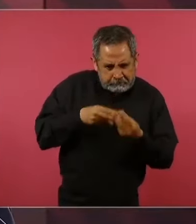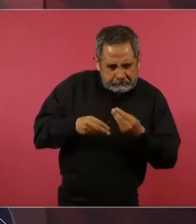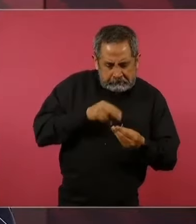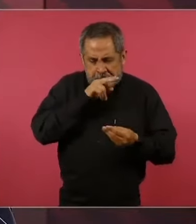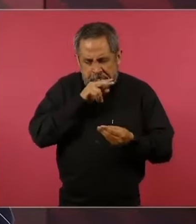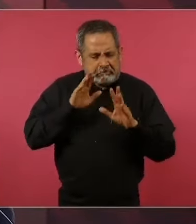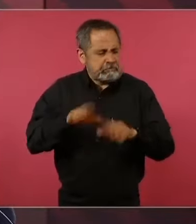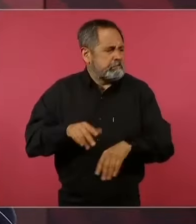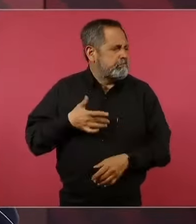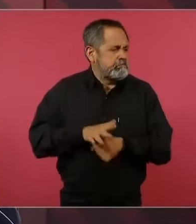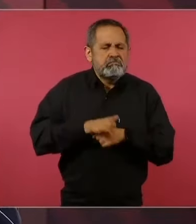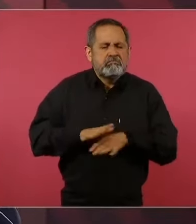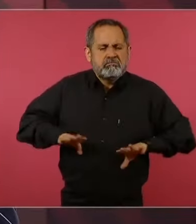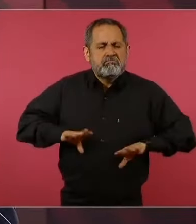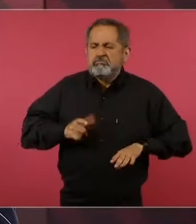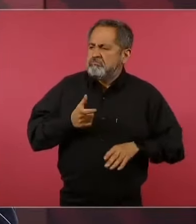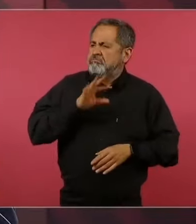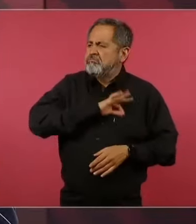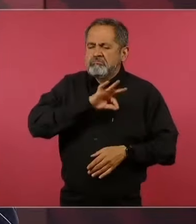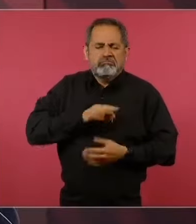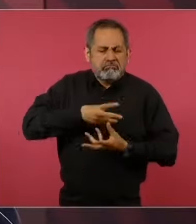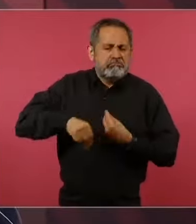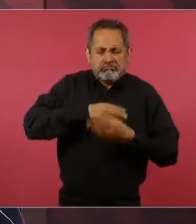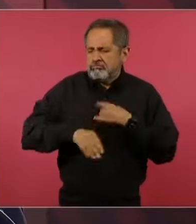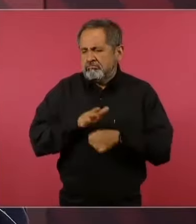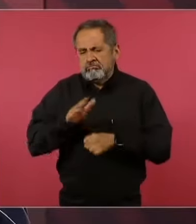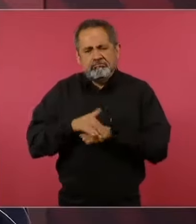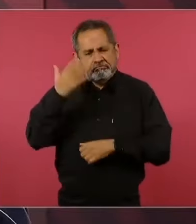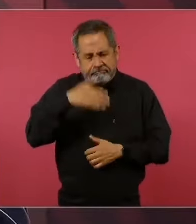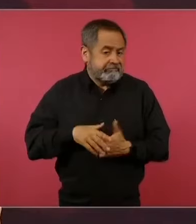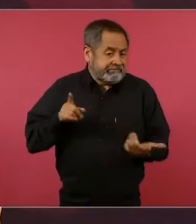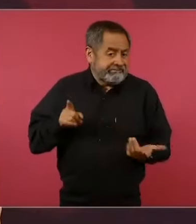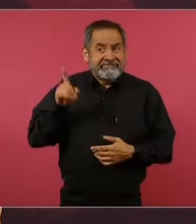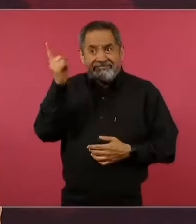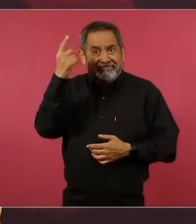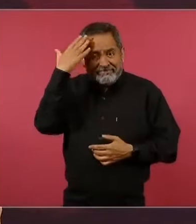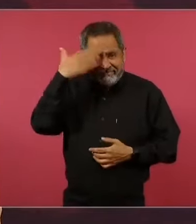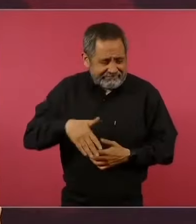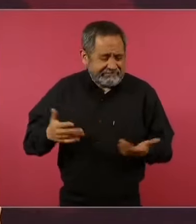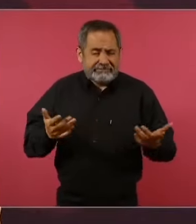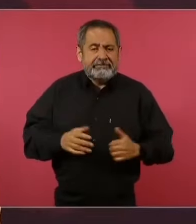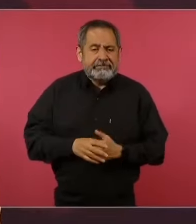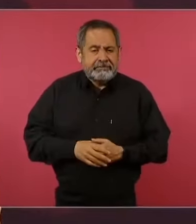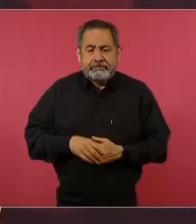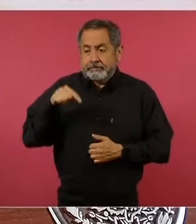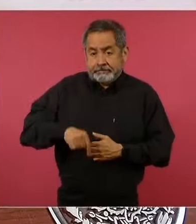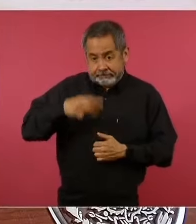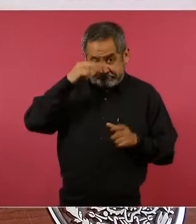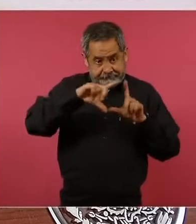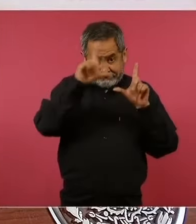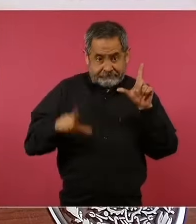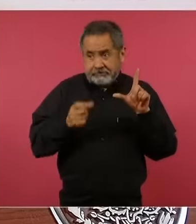Saben que hay inversión